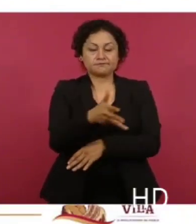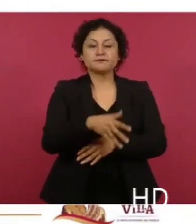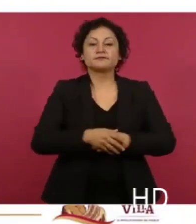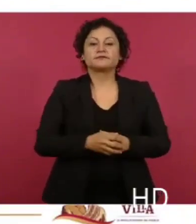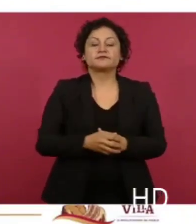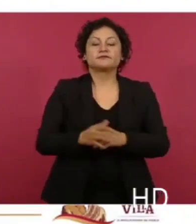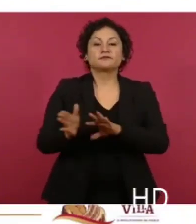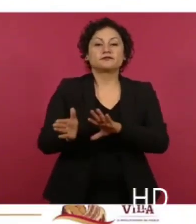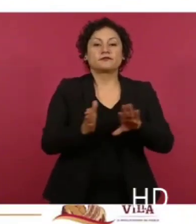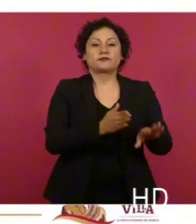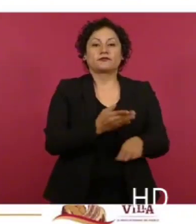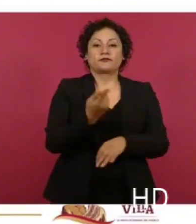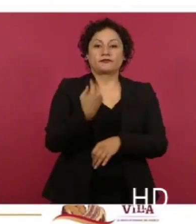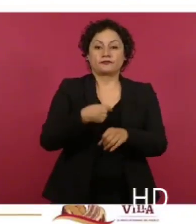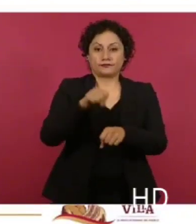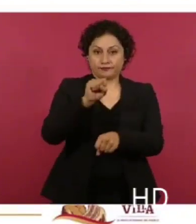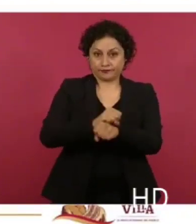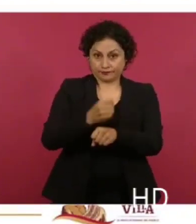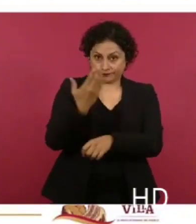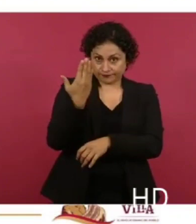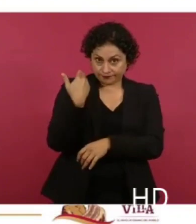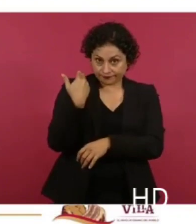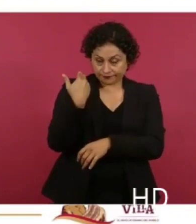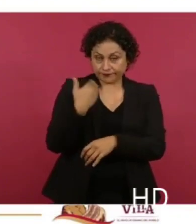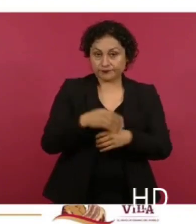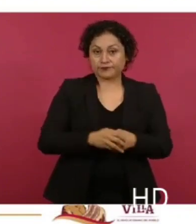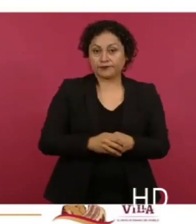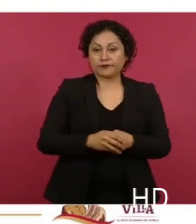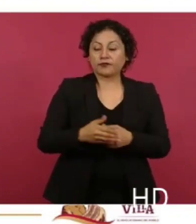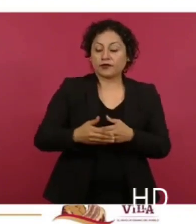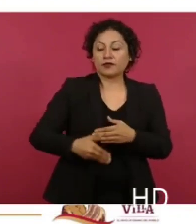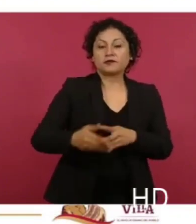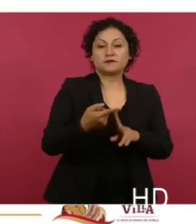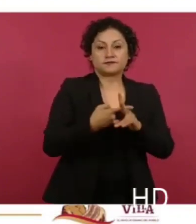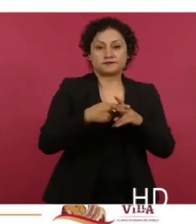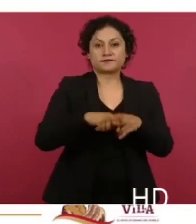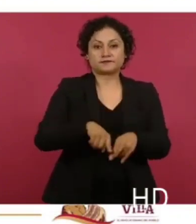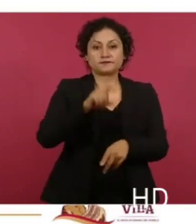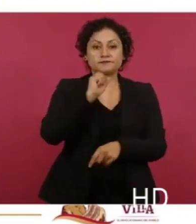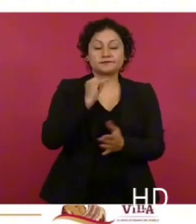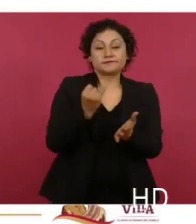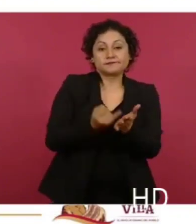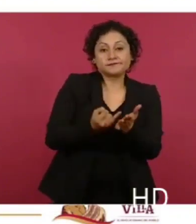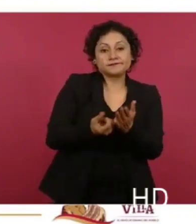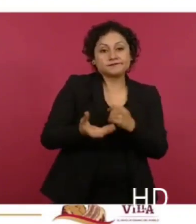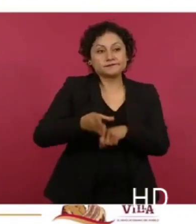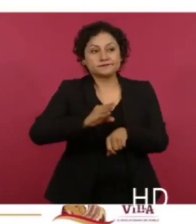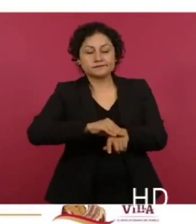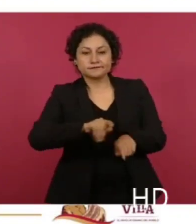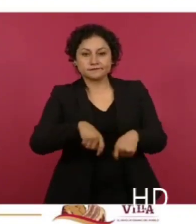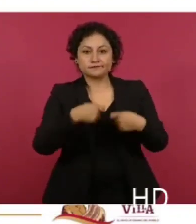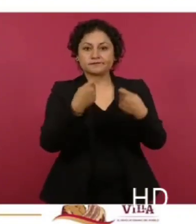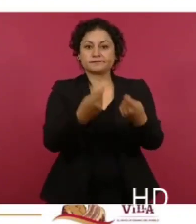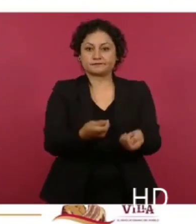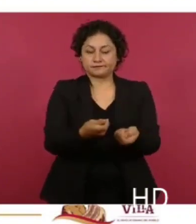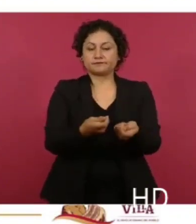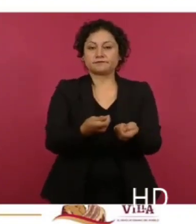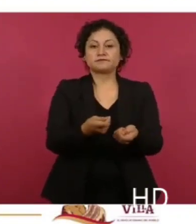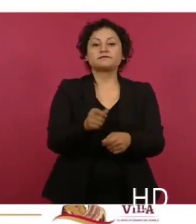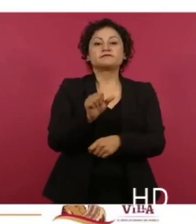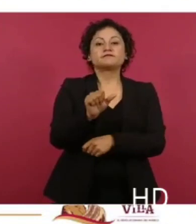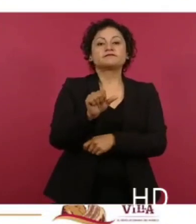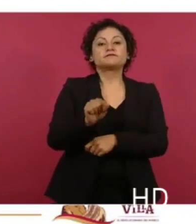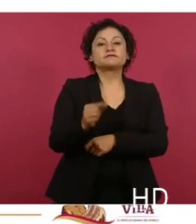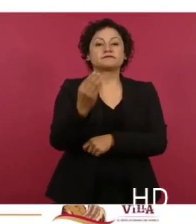y para esta semana que inicia, el incentivo fiscal en la gasolina regular será de 16.9 por